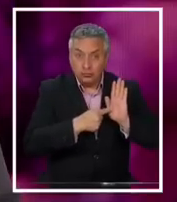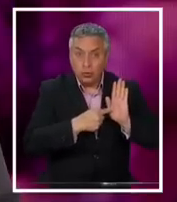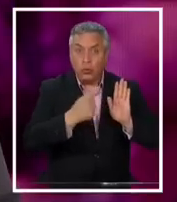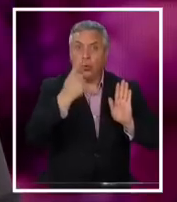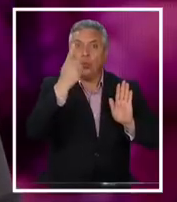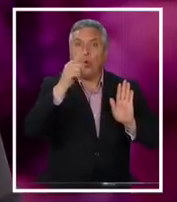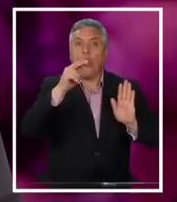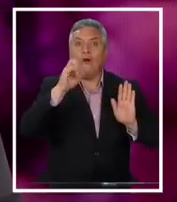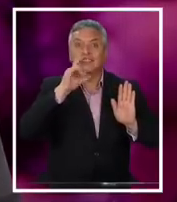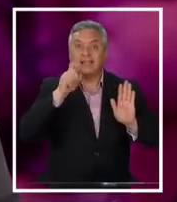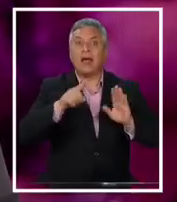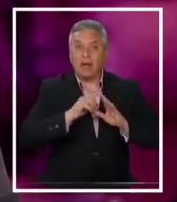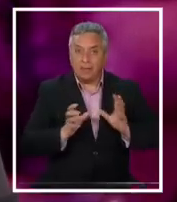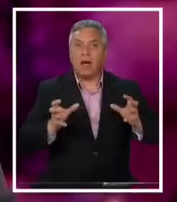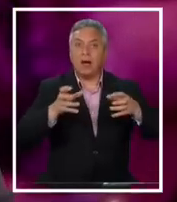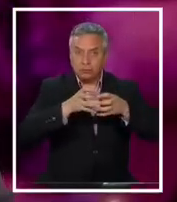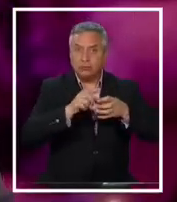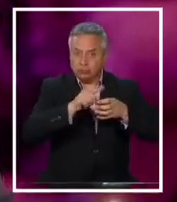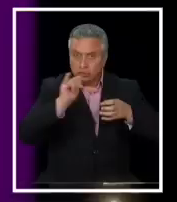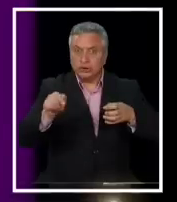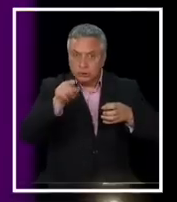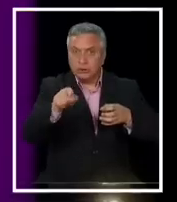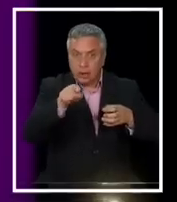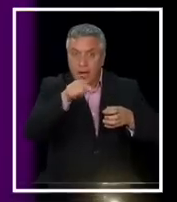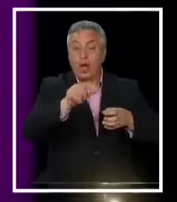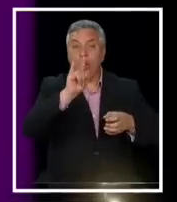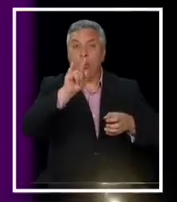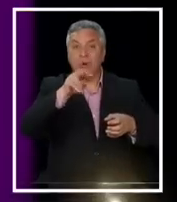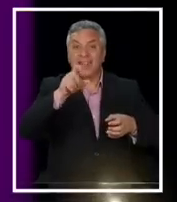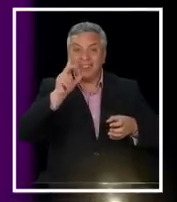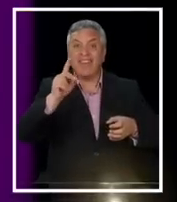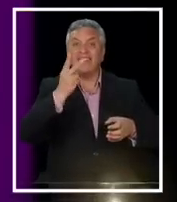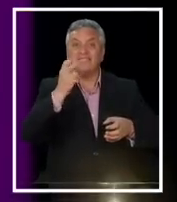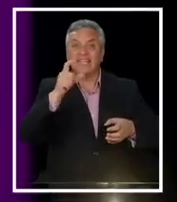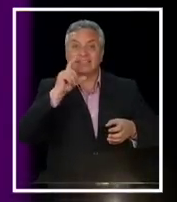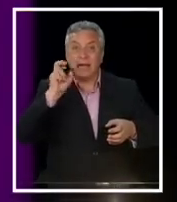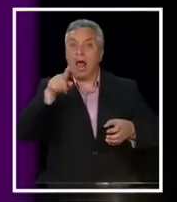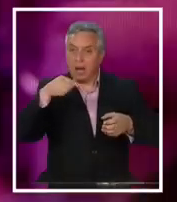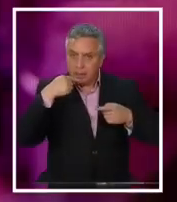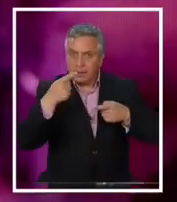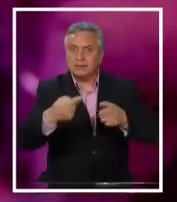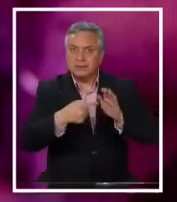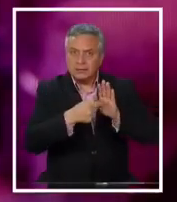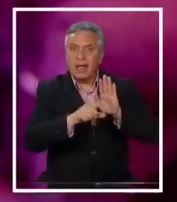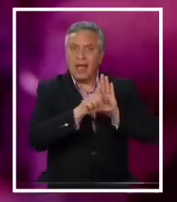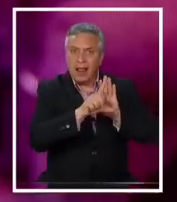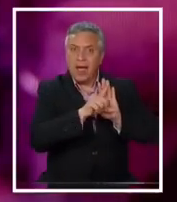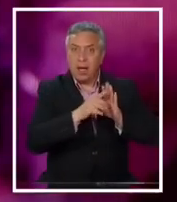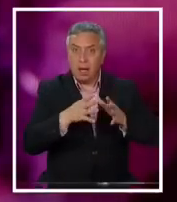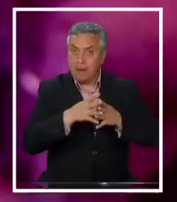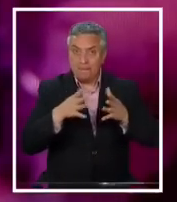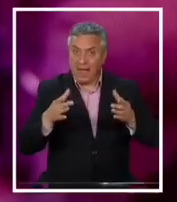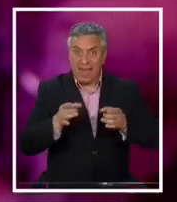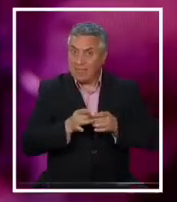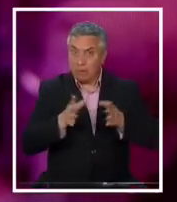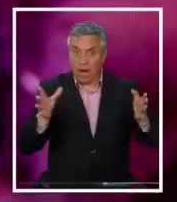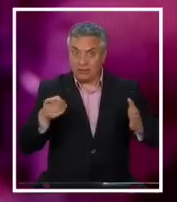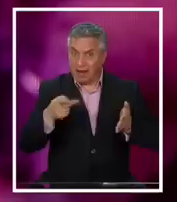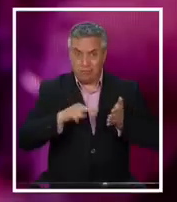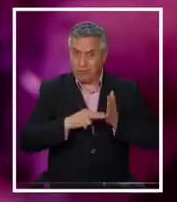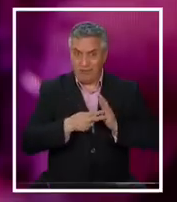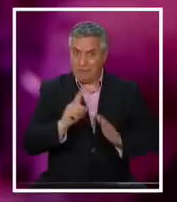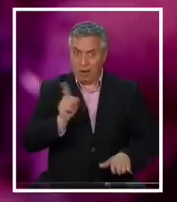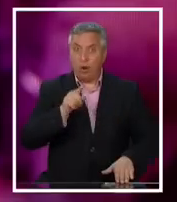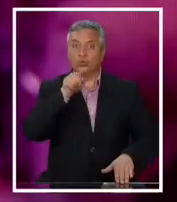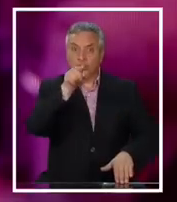vecinal se constituirá una junta vecinal, pero esas unidades vecinales tienen que ser determinadas por ley. Entonces, más democracia no es un problema. Que